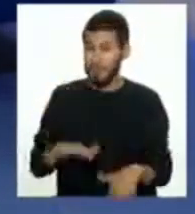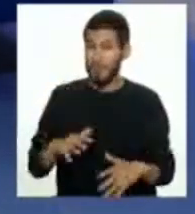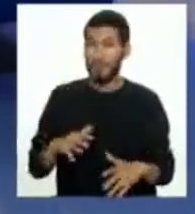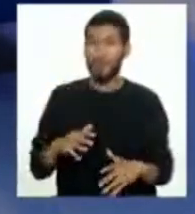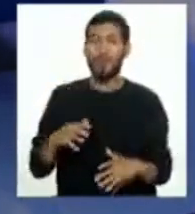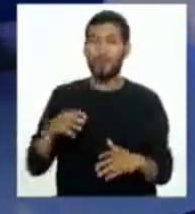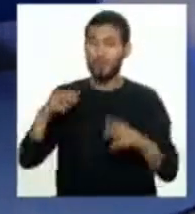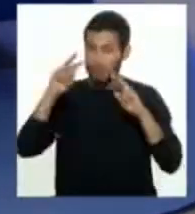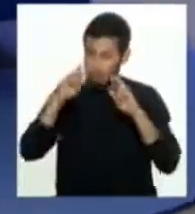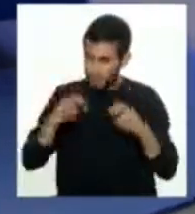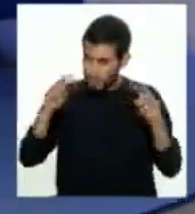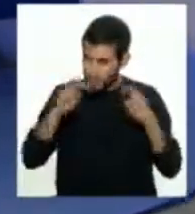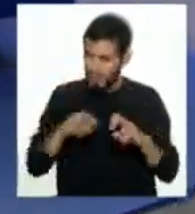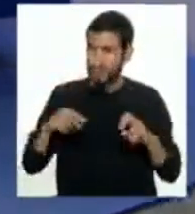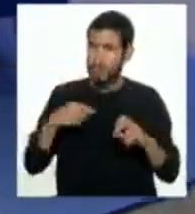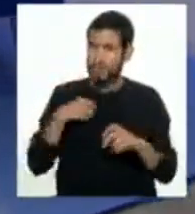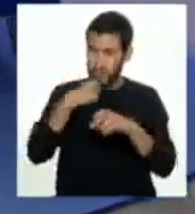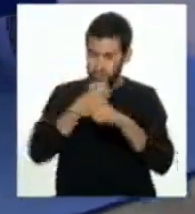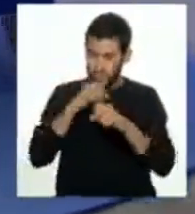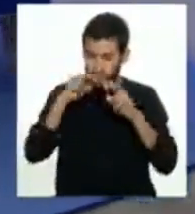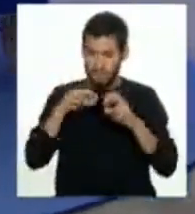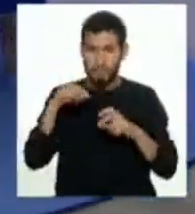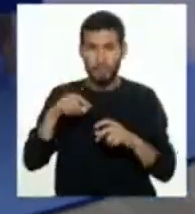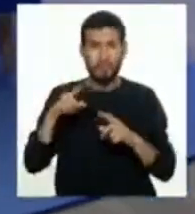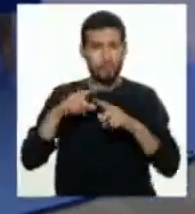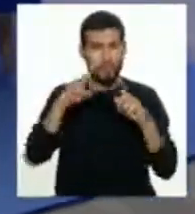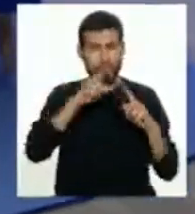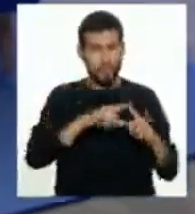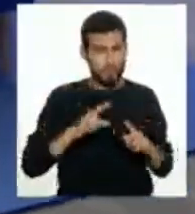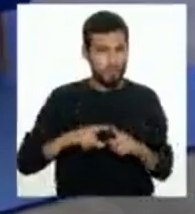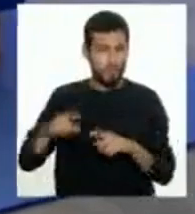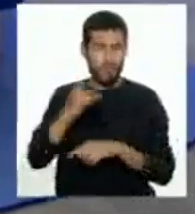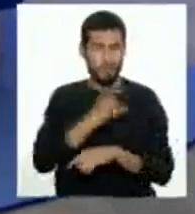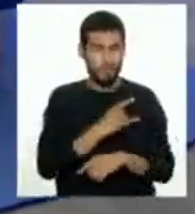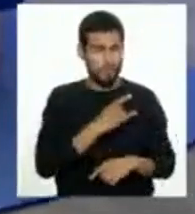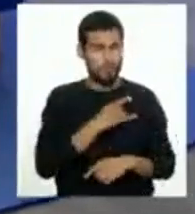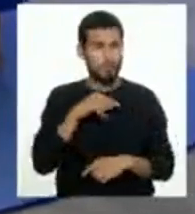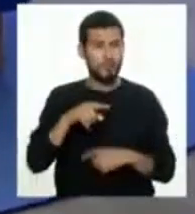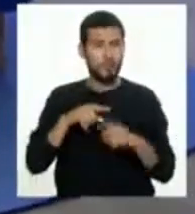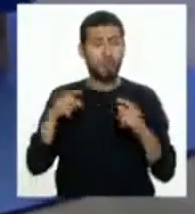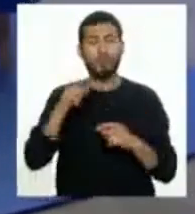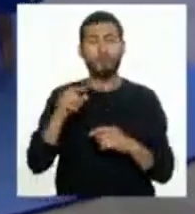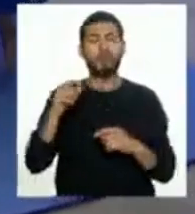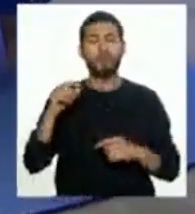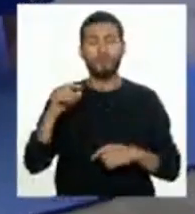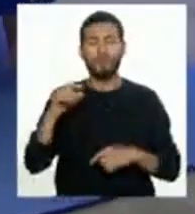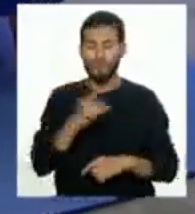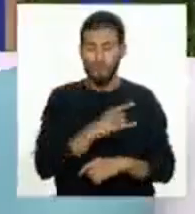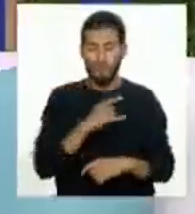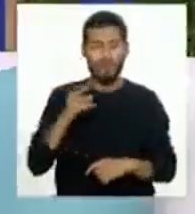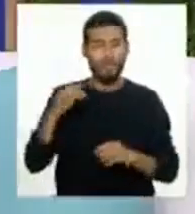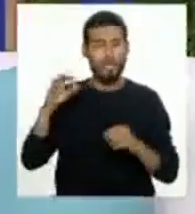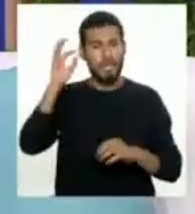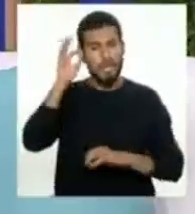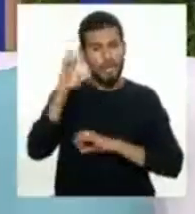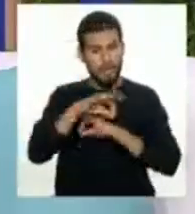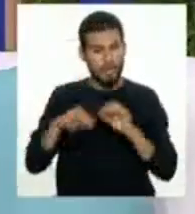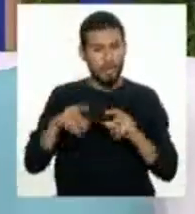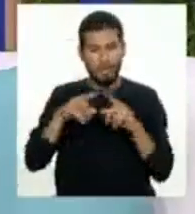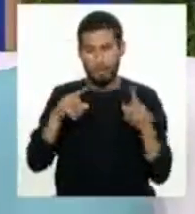estudios, hay investigaciones que han hecho diferentes universidades, como la Universidad Nacional de Ingeniería, a través del